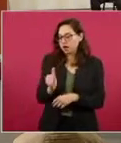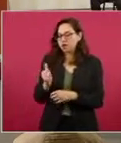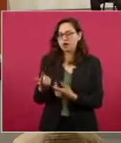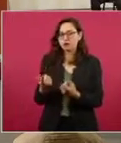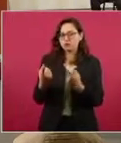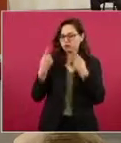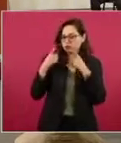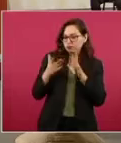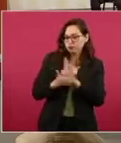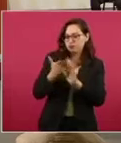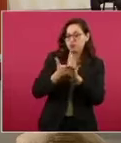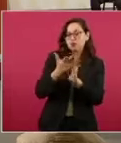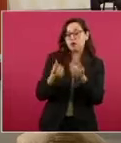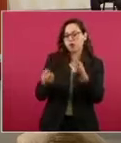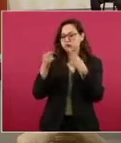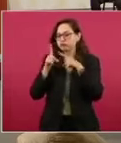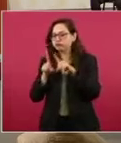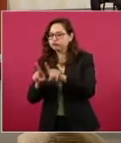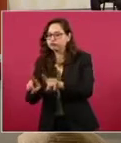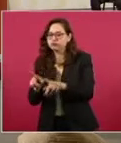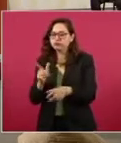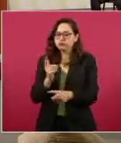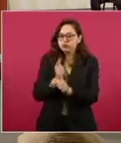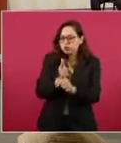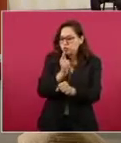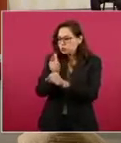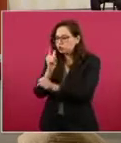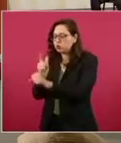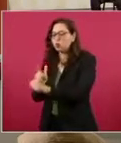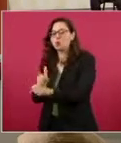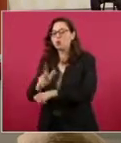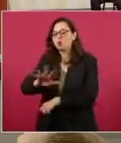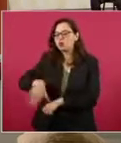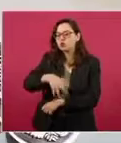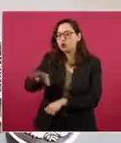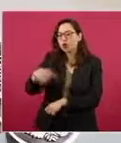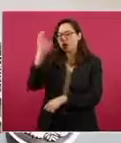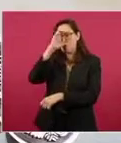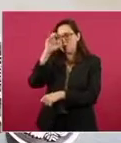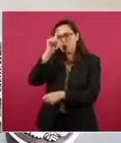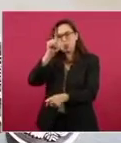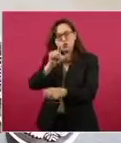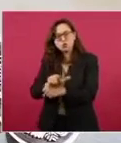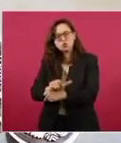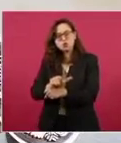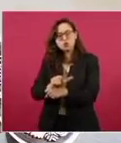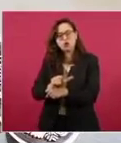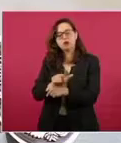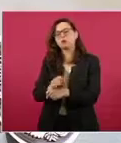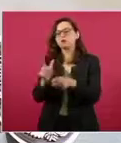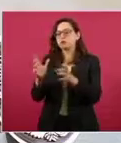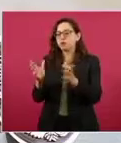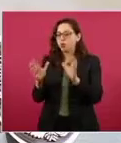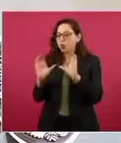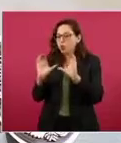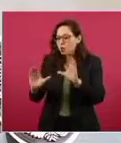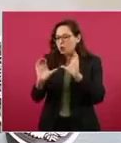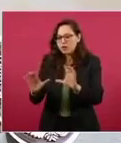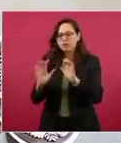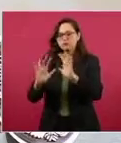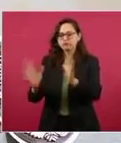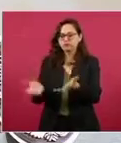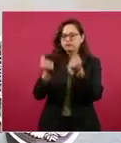desde la perspectiva de la cultura, desde la perspectiva de la recuperación